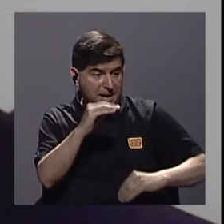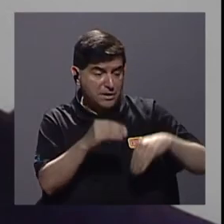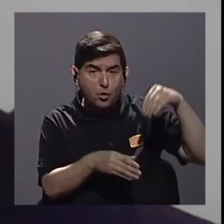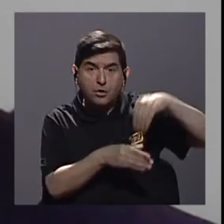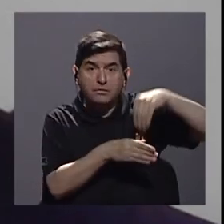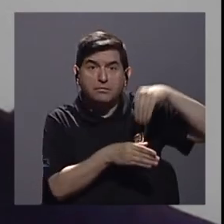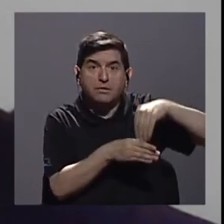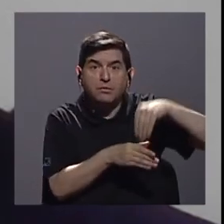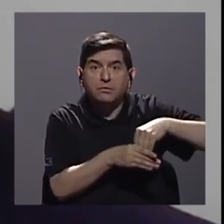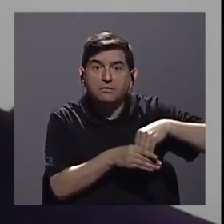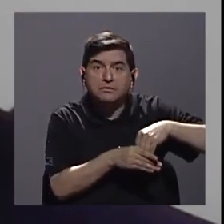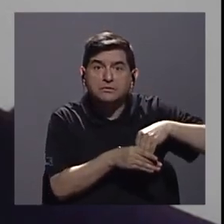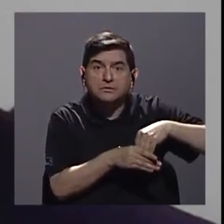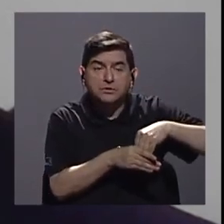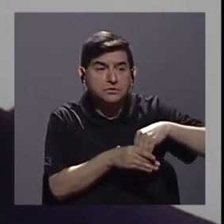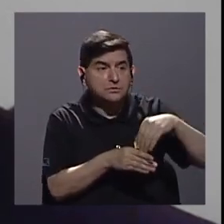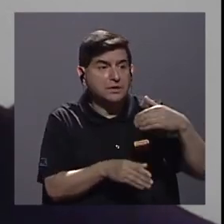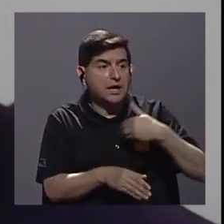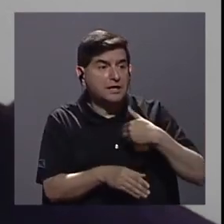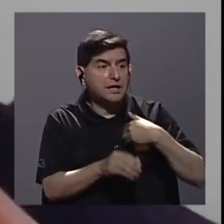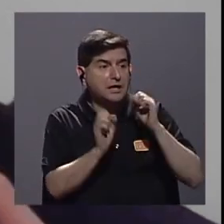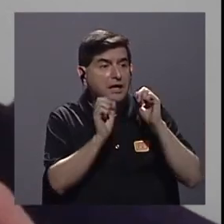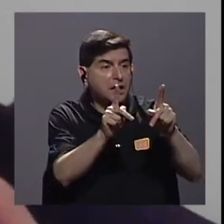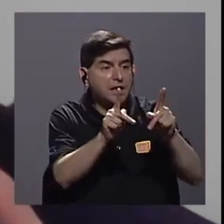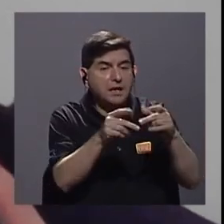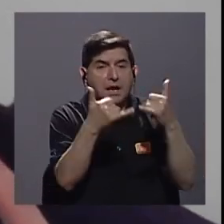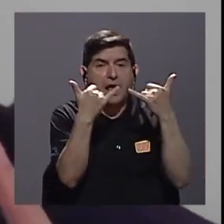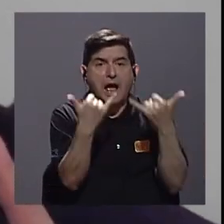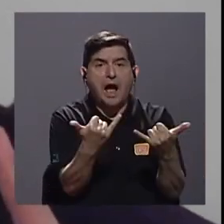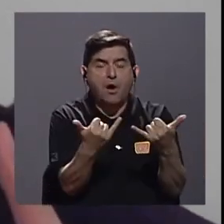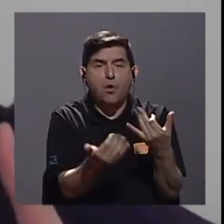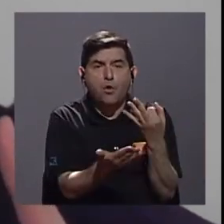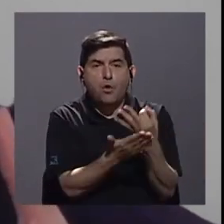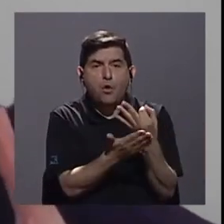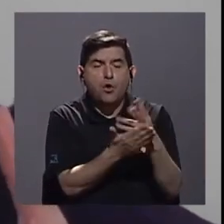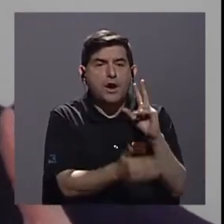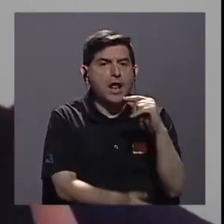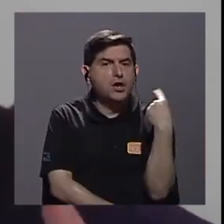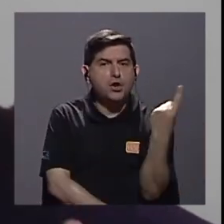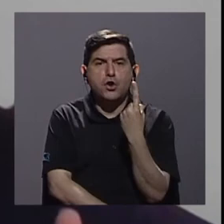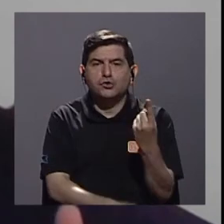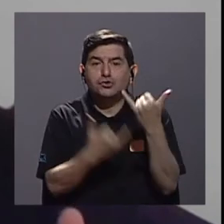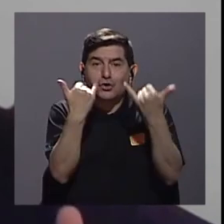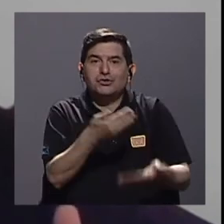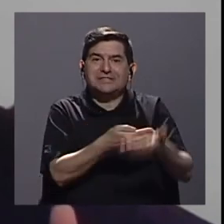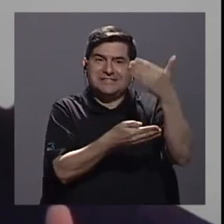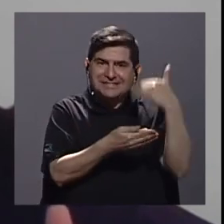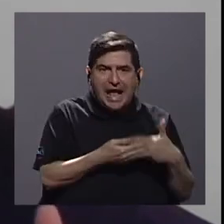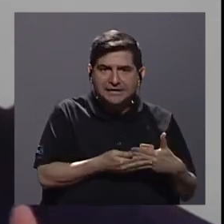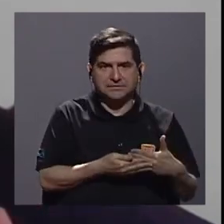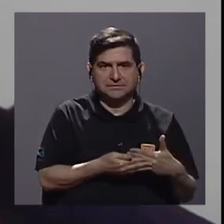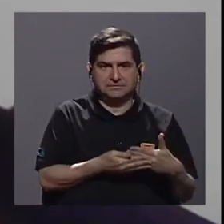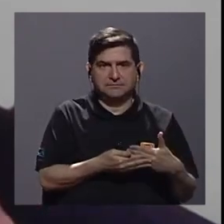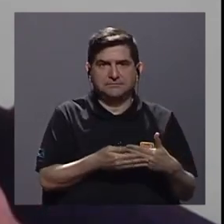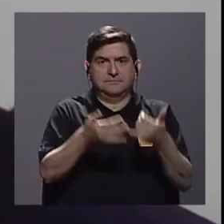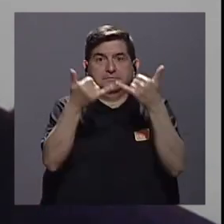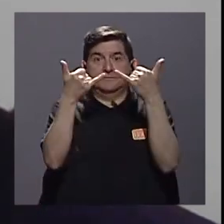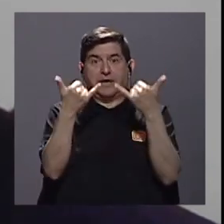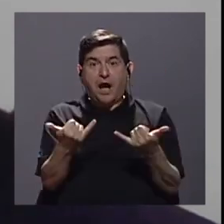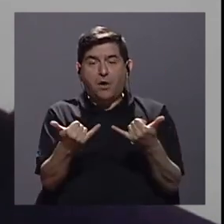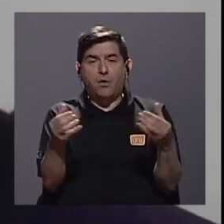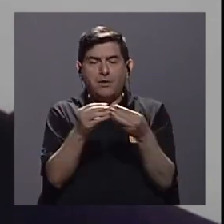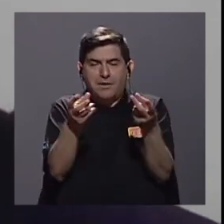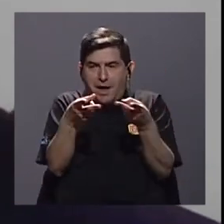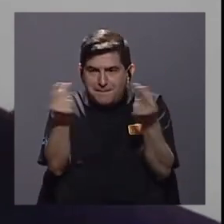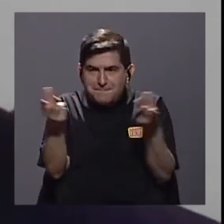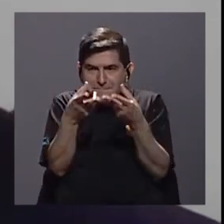recursos disponibles, vamos a tener que financiar no solo lo que ya teníamos, sino un mayor